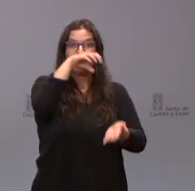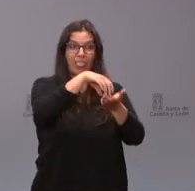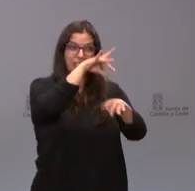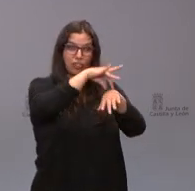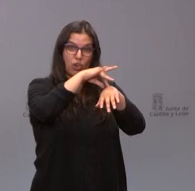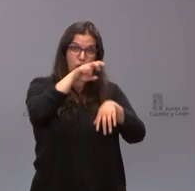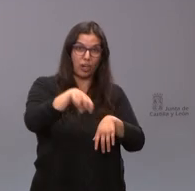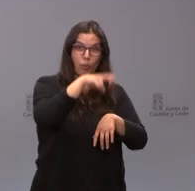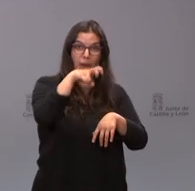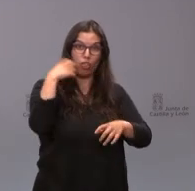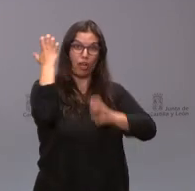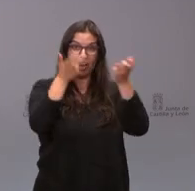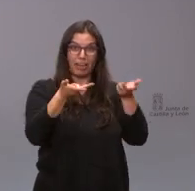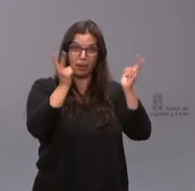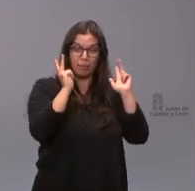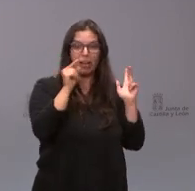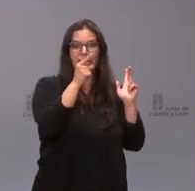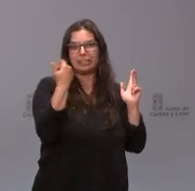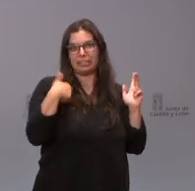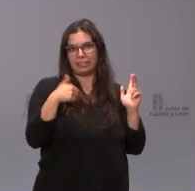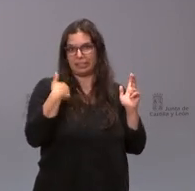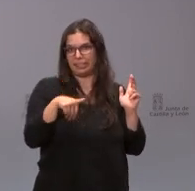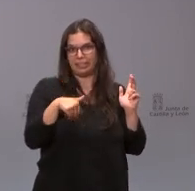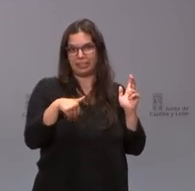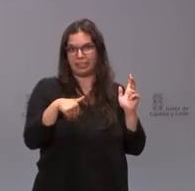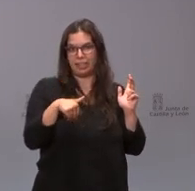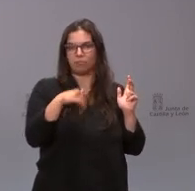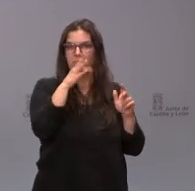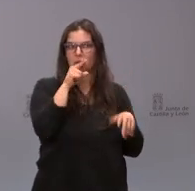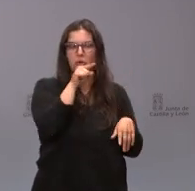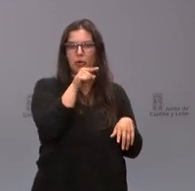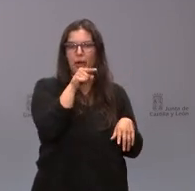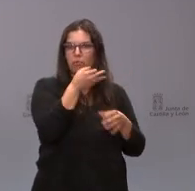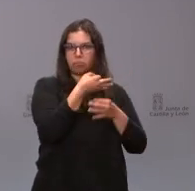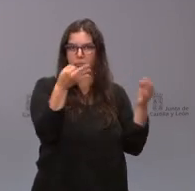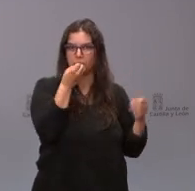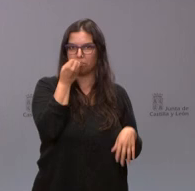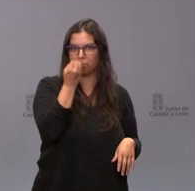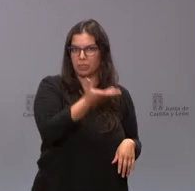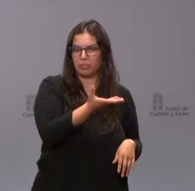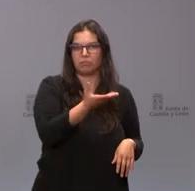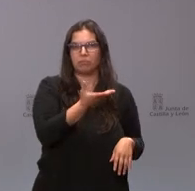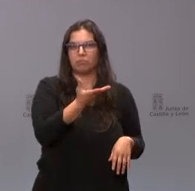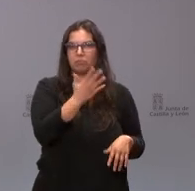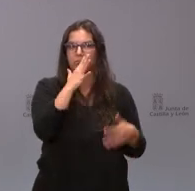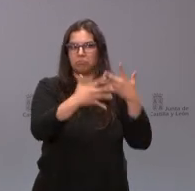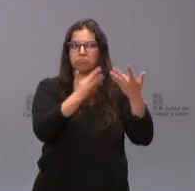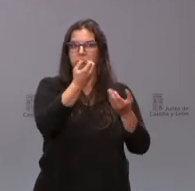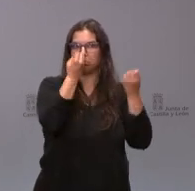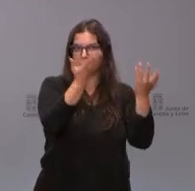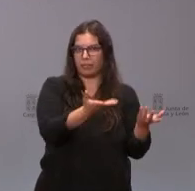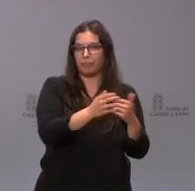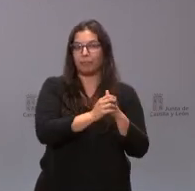animales silvestres y en este momento se encuentra en unas condiciones muy favorables y una evolución muy positiva por lo que